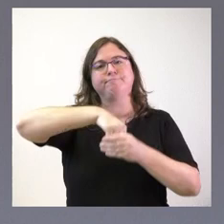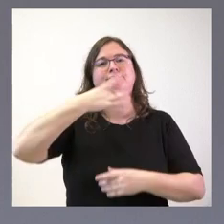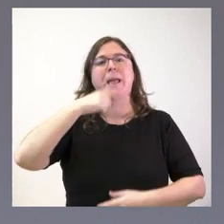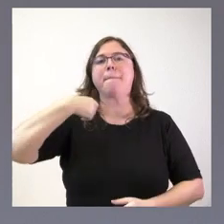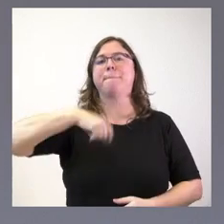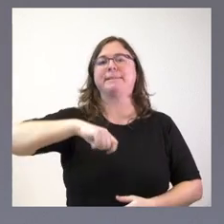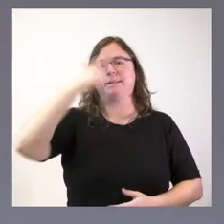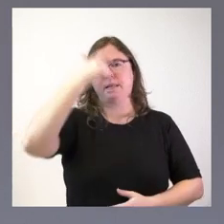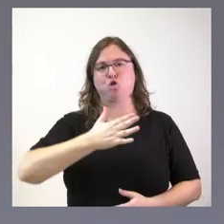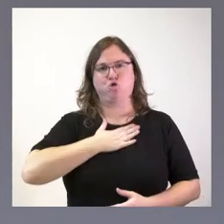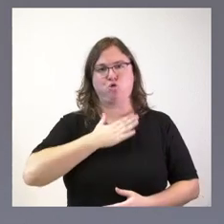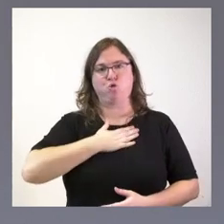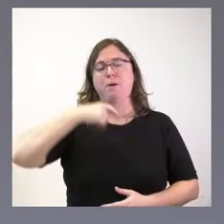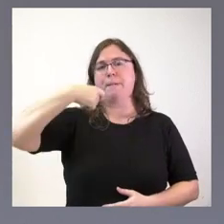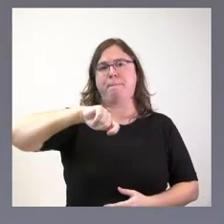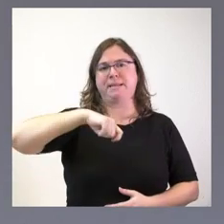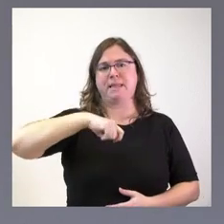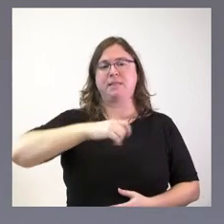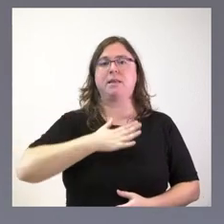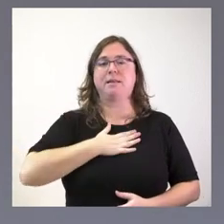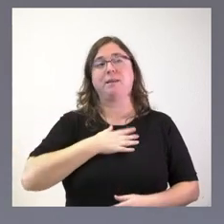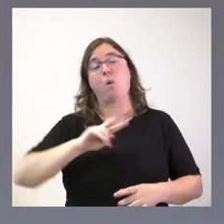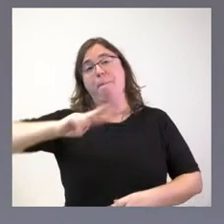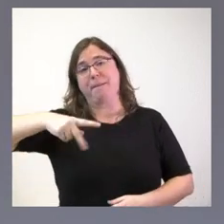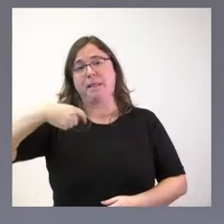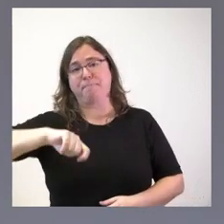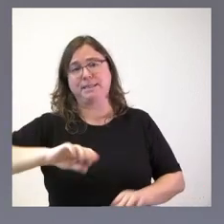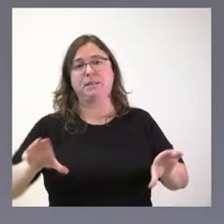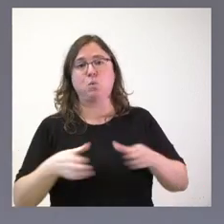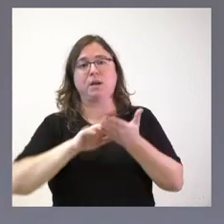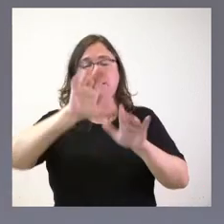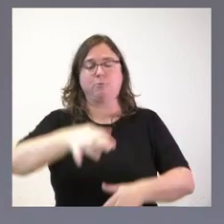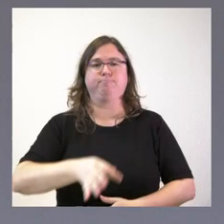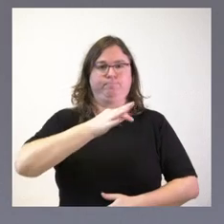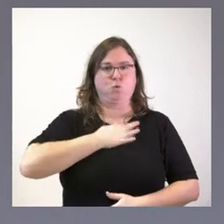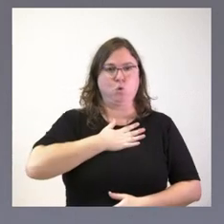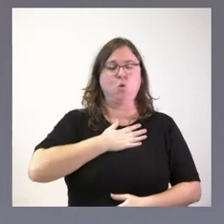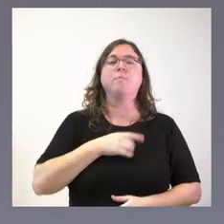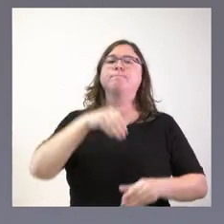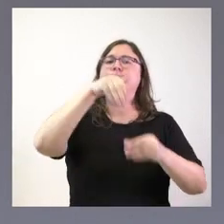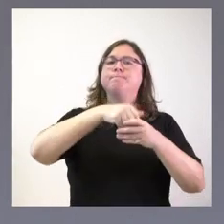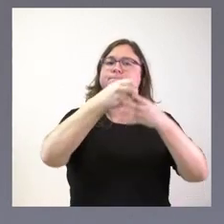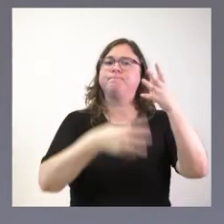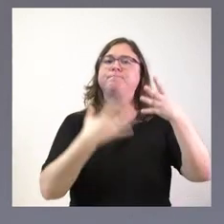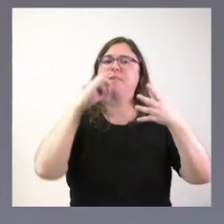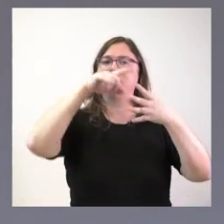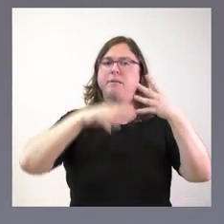yo, o la presidencia recae sobre la vicepresidencia de la Junta de Castilla y León y estará compuesta también por el consejero de